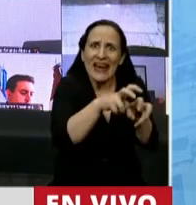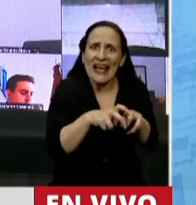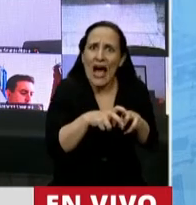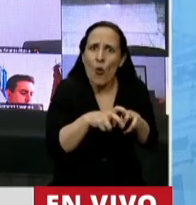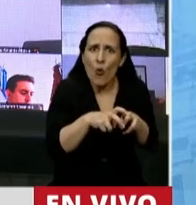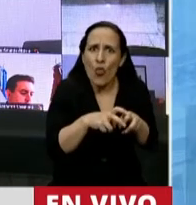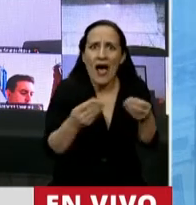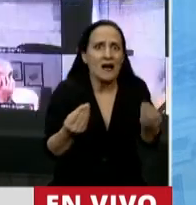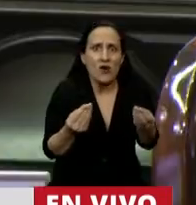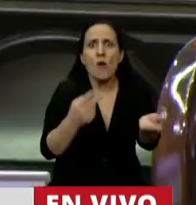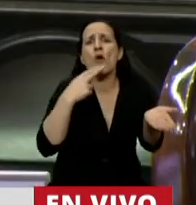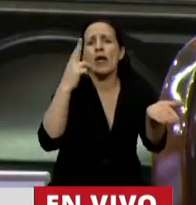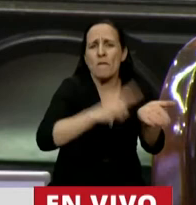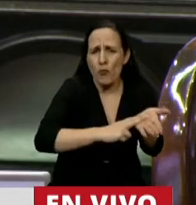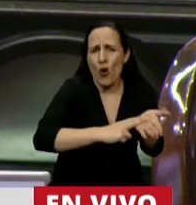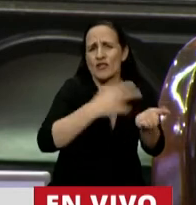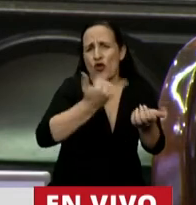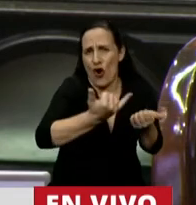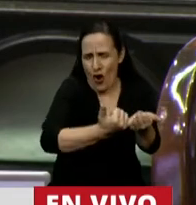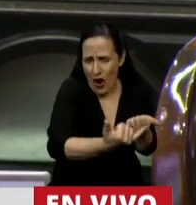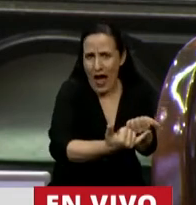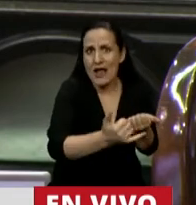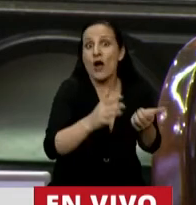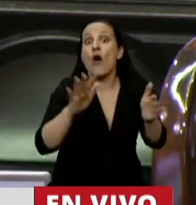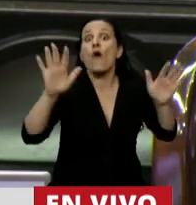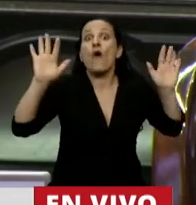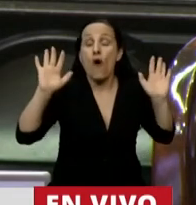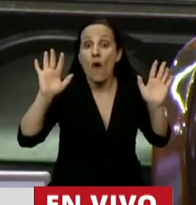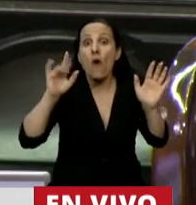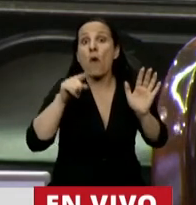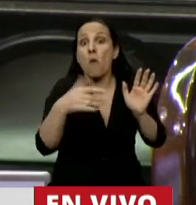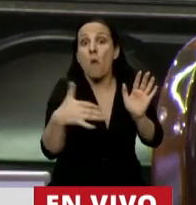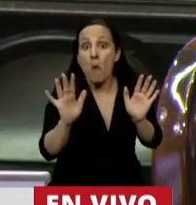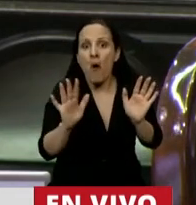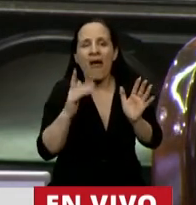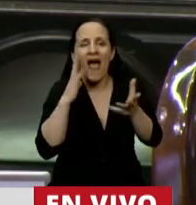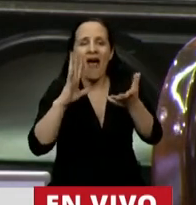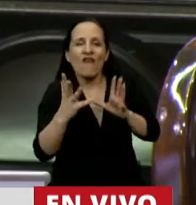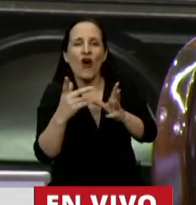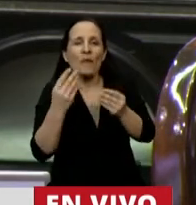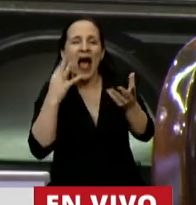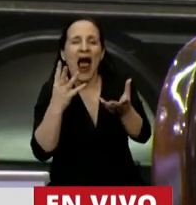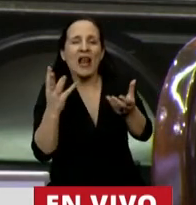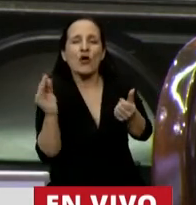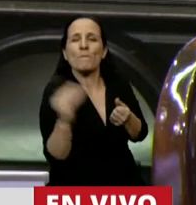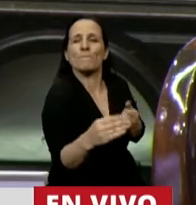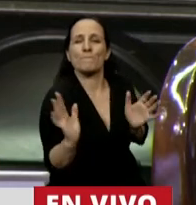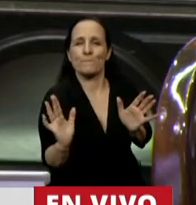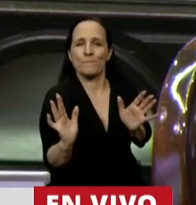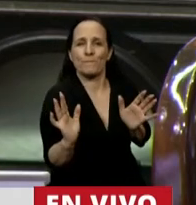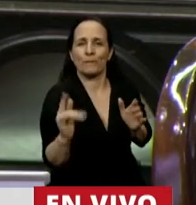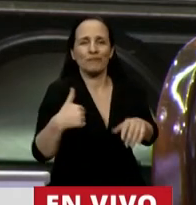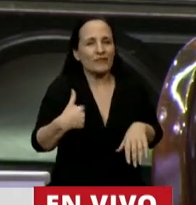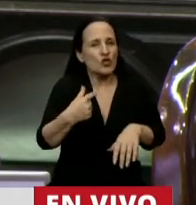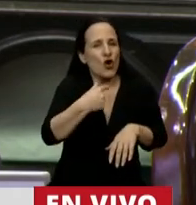en los impuestos existentes o en alguna característica de apoyo adicional. Y yo quiero